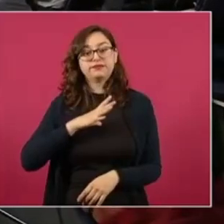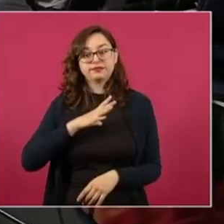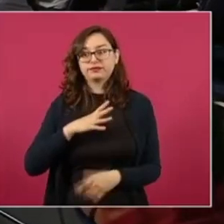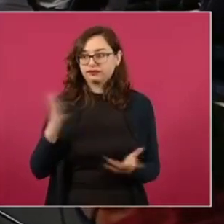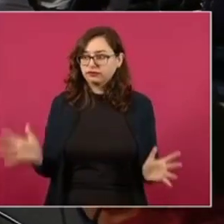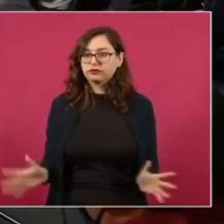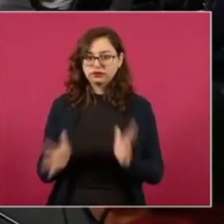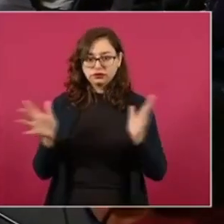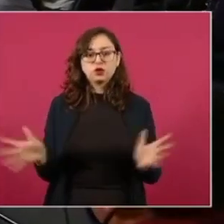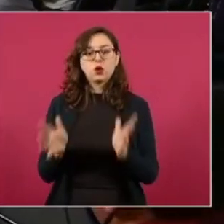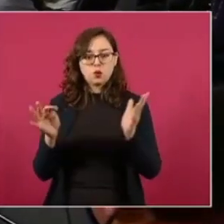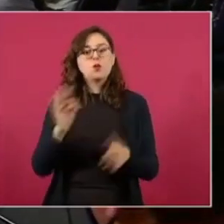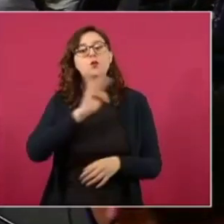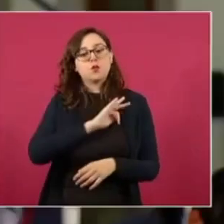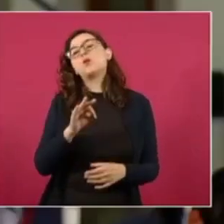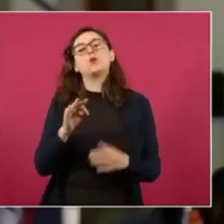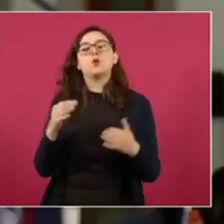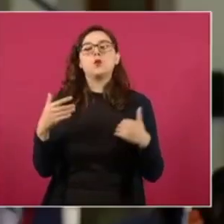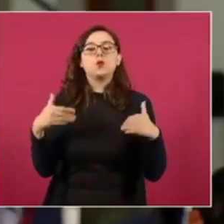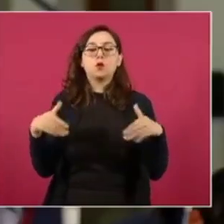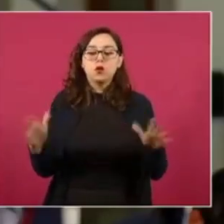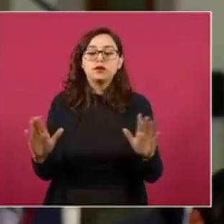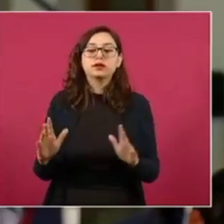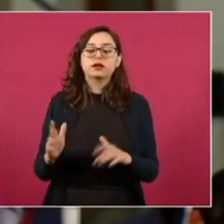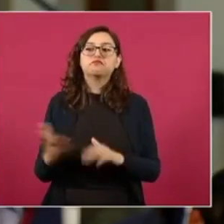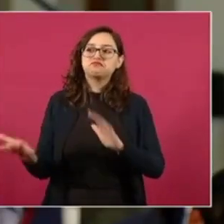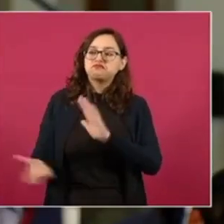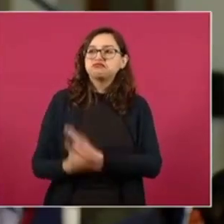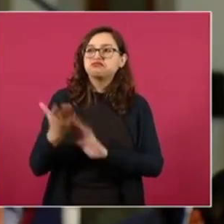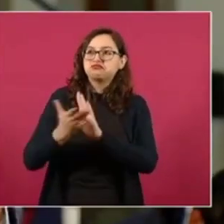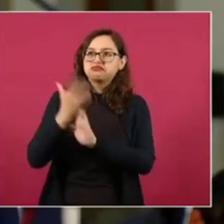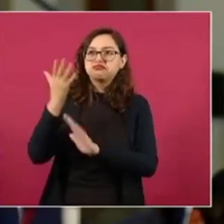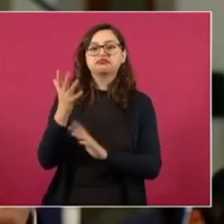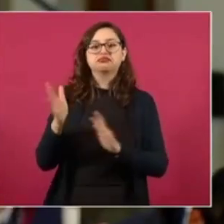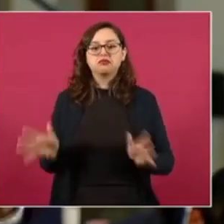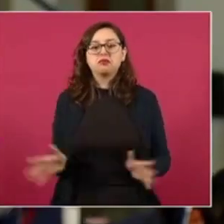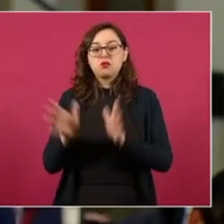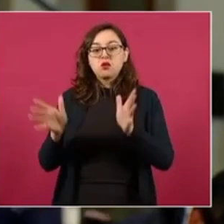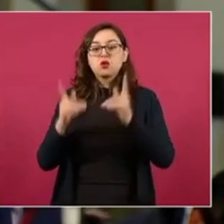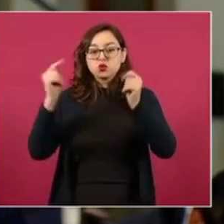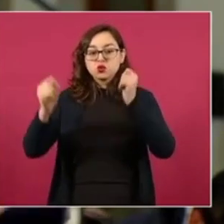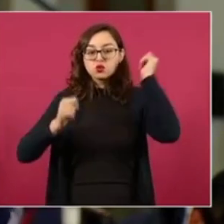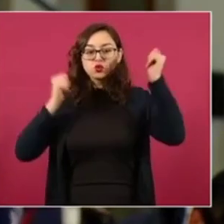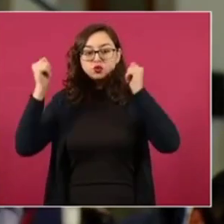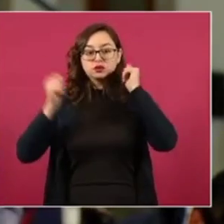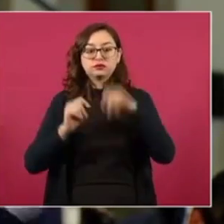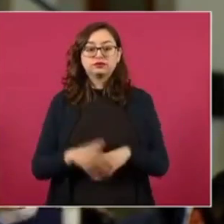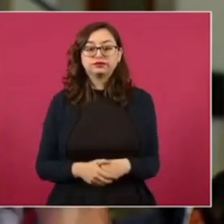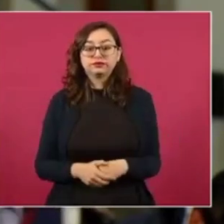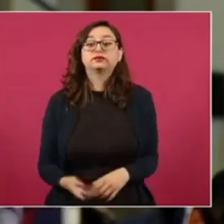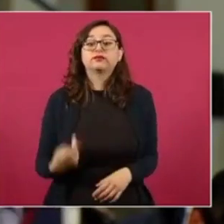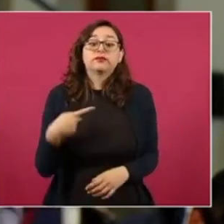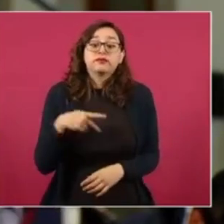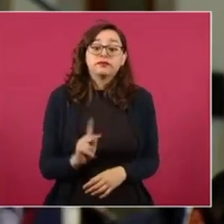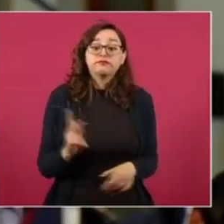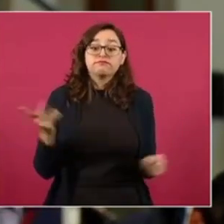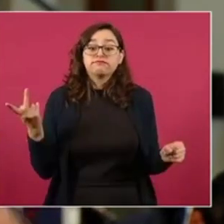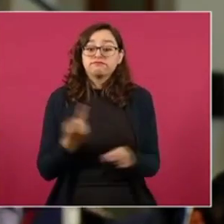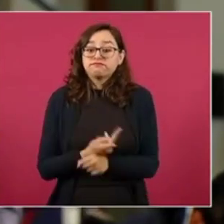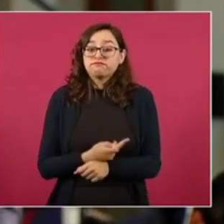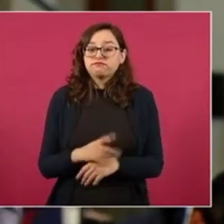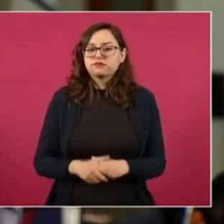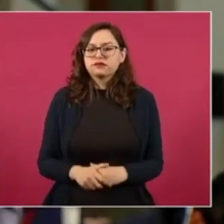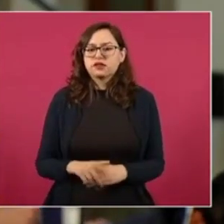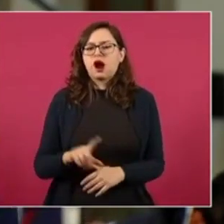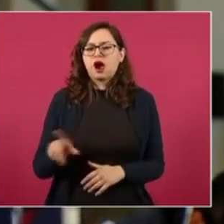desarrollo en el estado de Sinaloa, el desarrollo inmobiliario en particular. Y a ellos por tecnicismo les han estado pateando la pelota hacia enfrente,